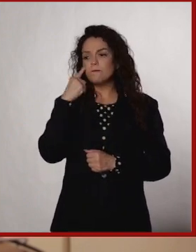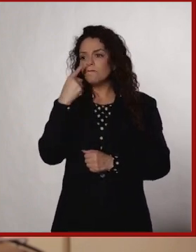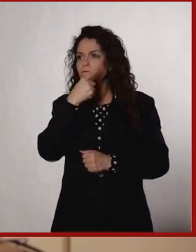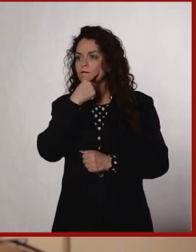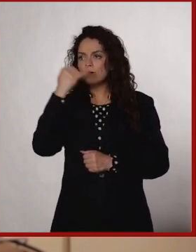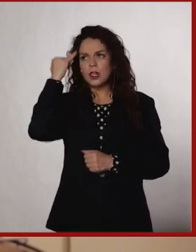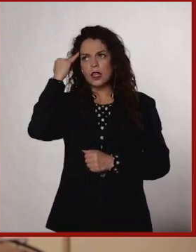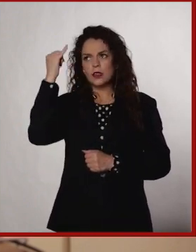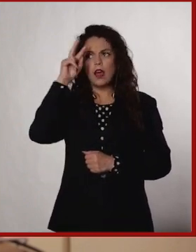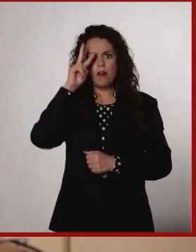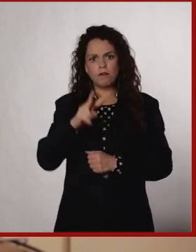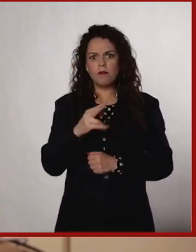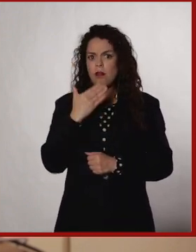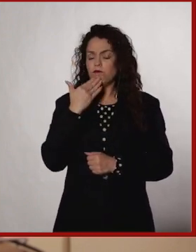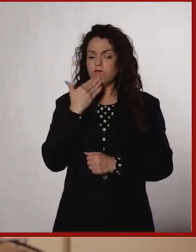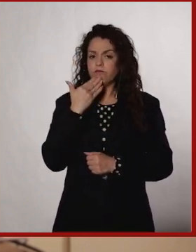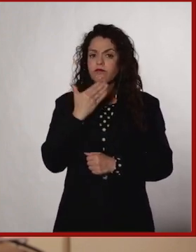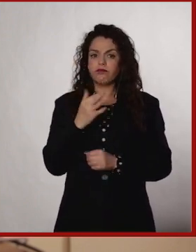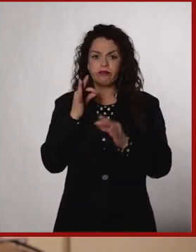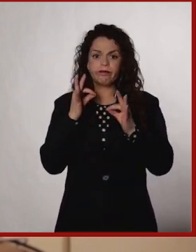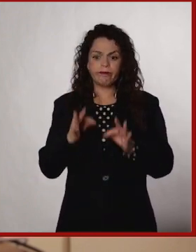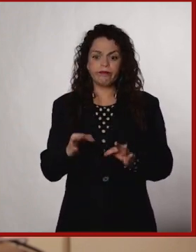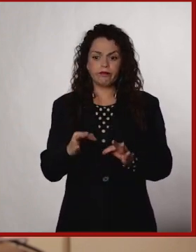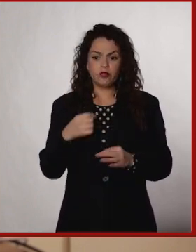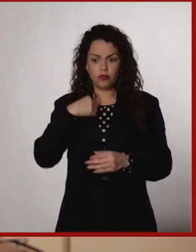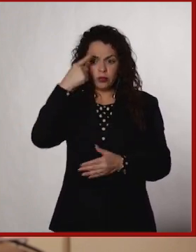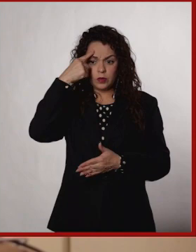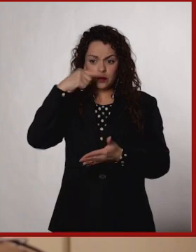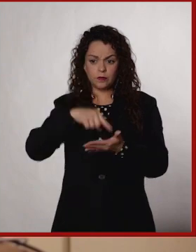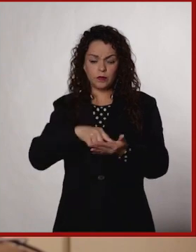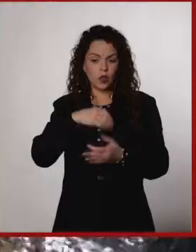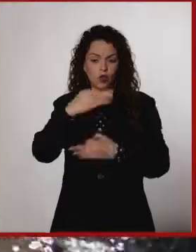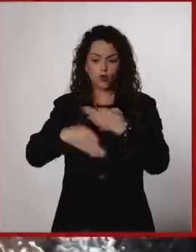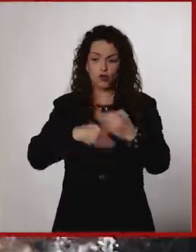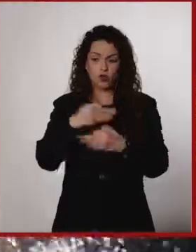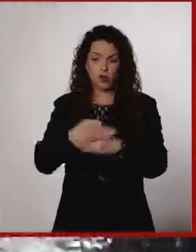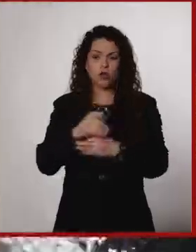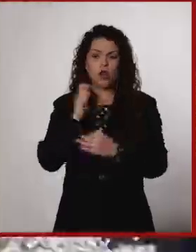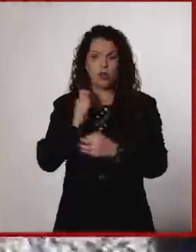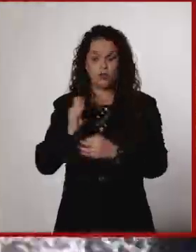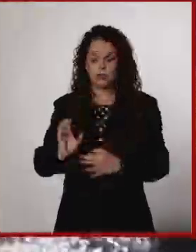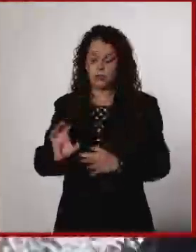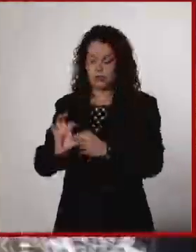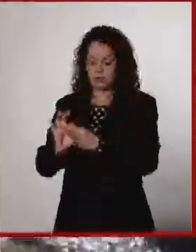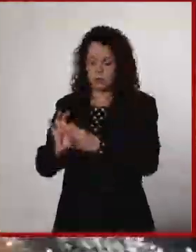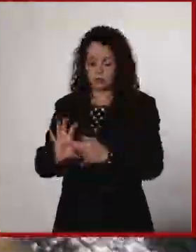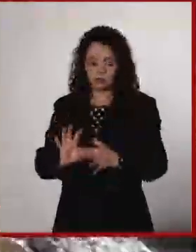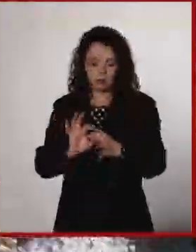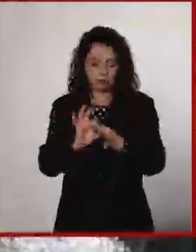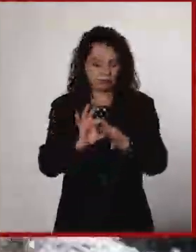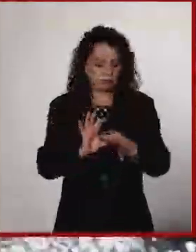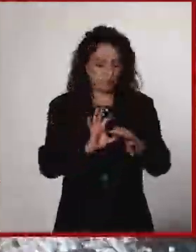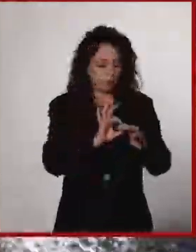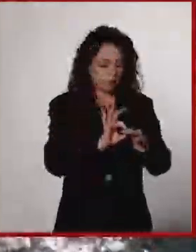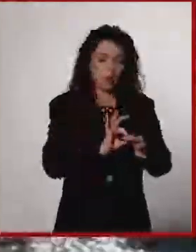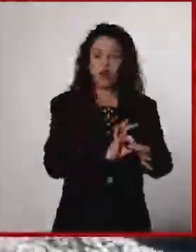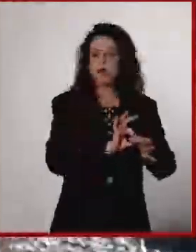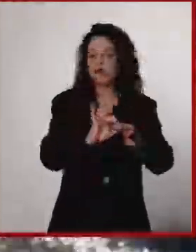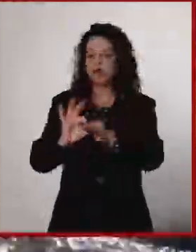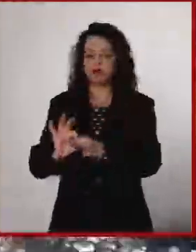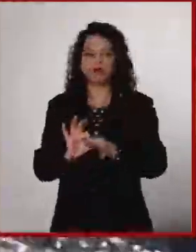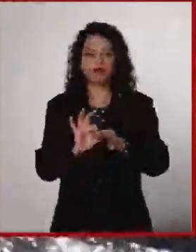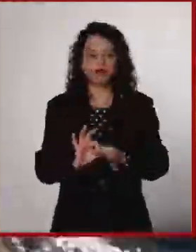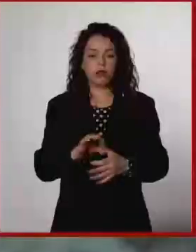que creo que es bastante afortunada de... Todo está conectado, ¿no? Entonces, es como la salud